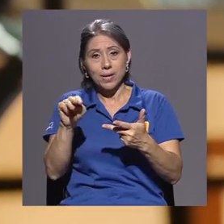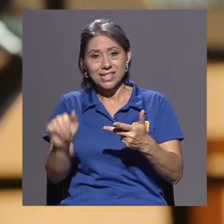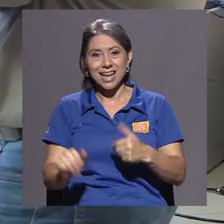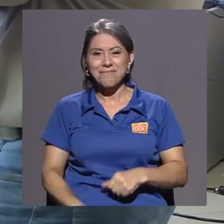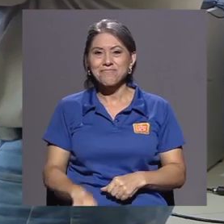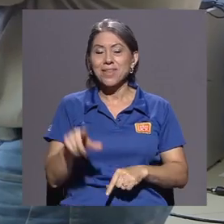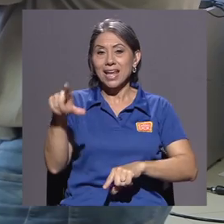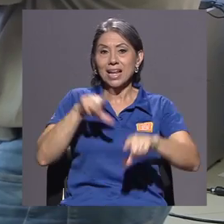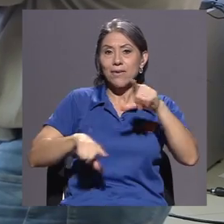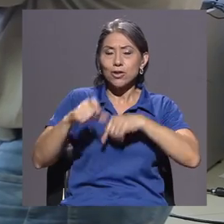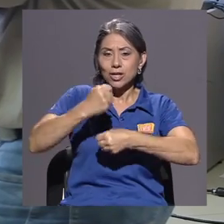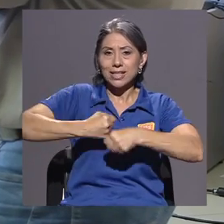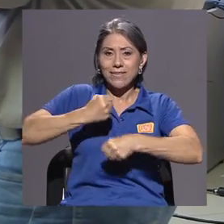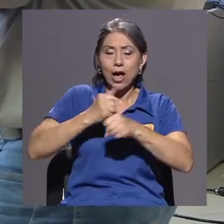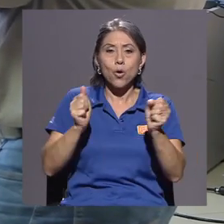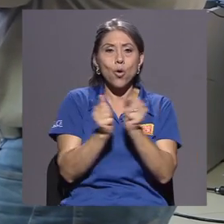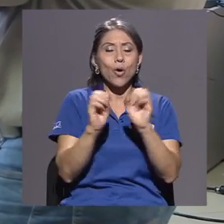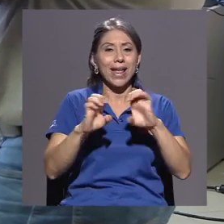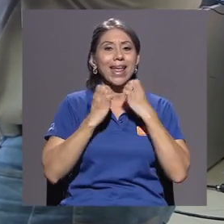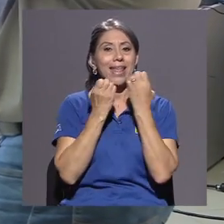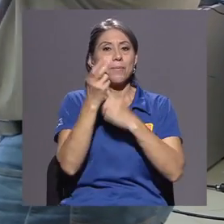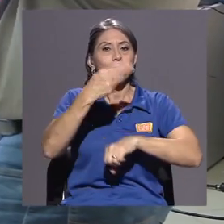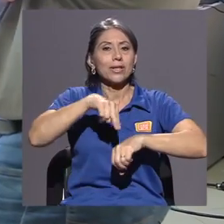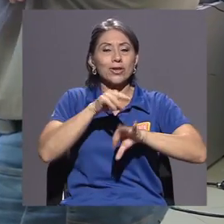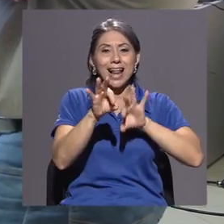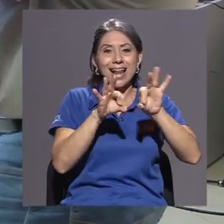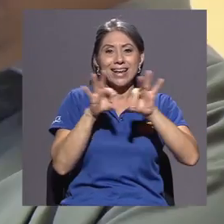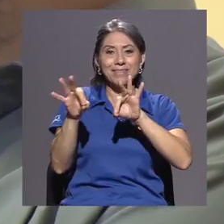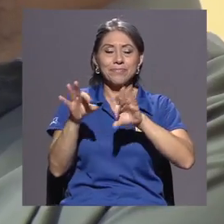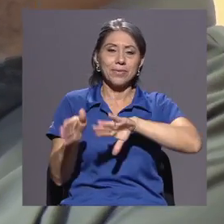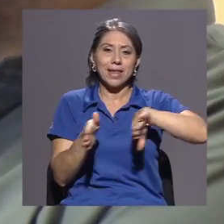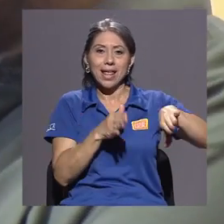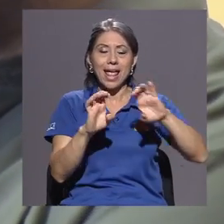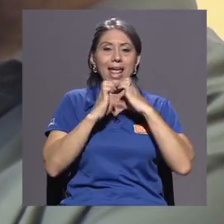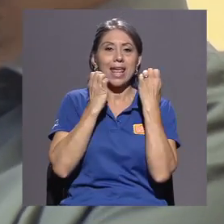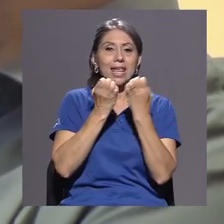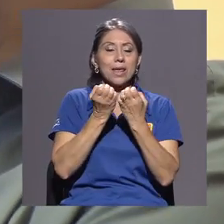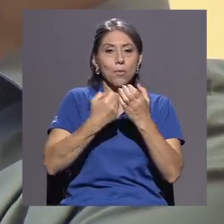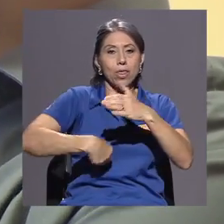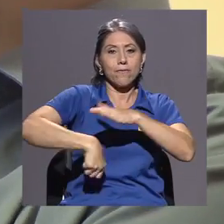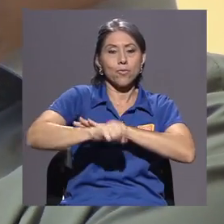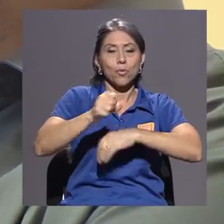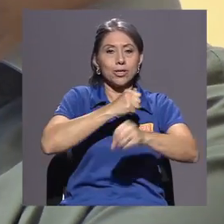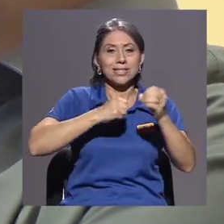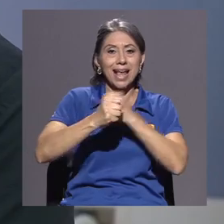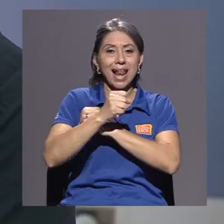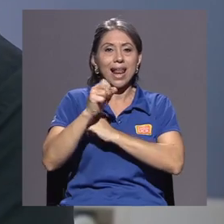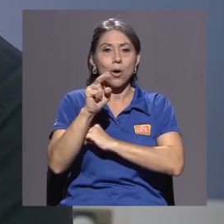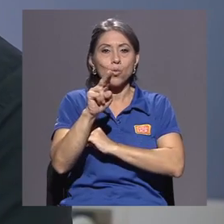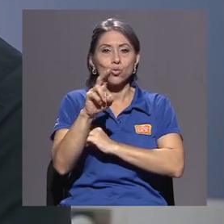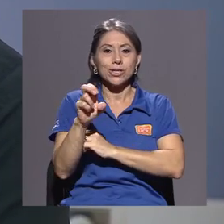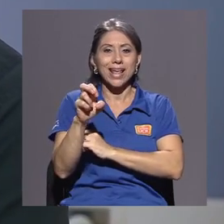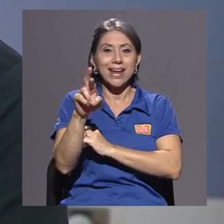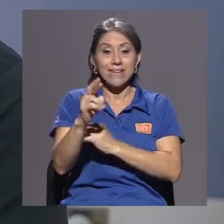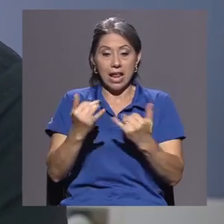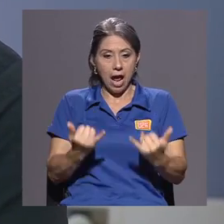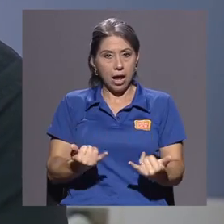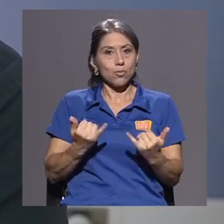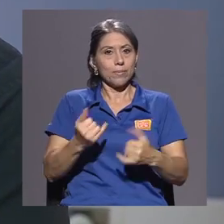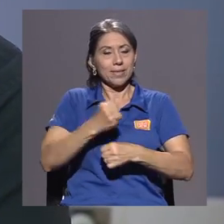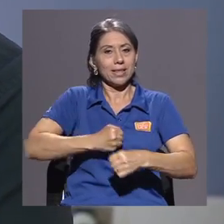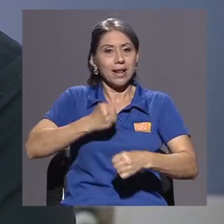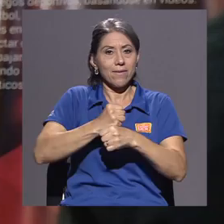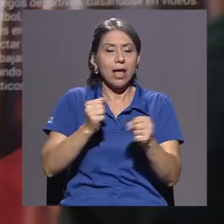se ha trabajado con la Selección Nacional, el equipo de fútbol sala de la UCR, y actualmente se está trabajando